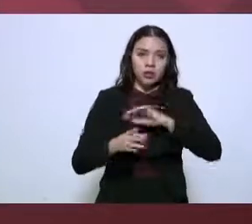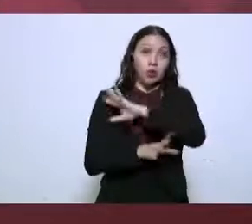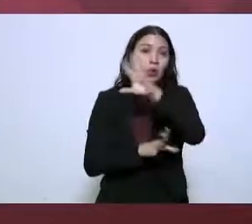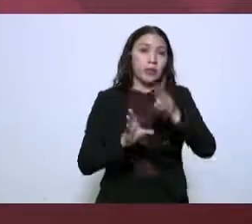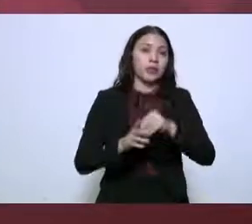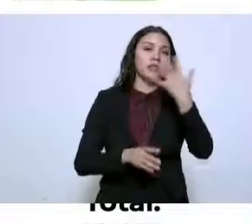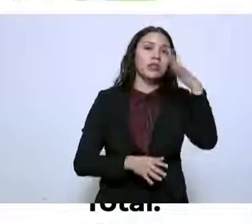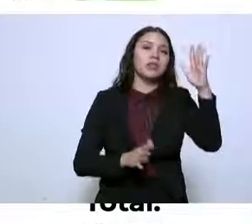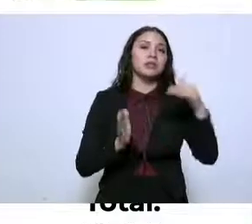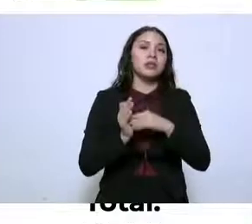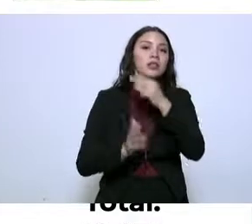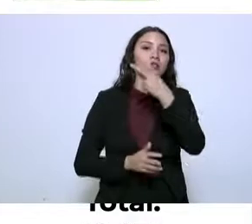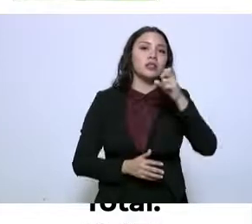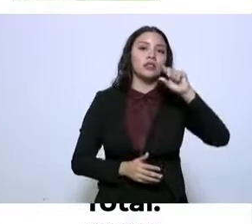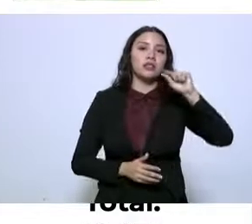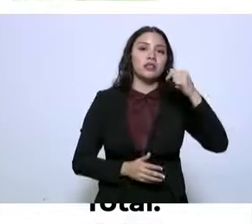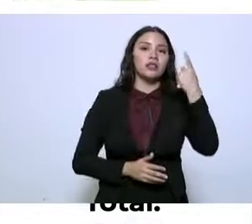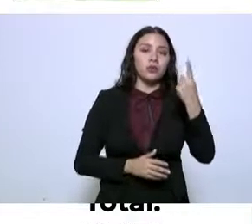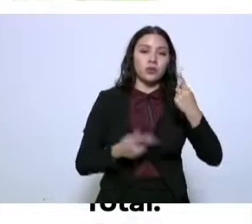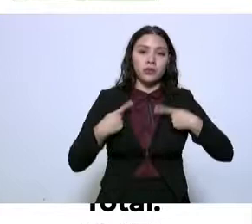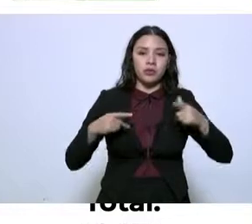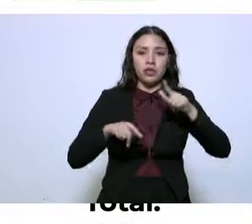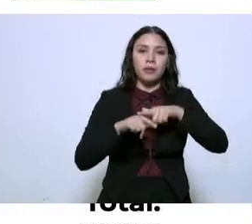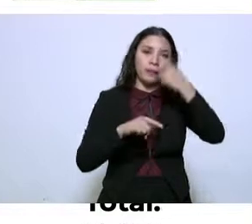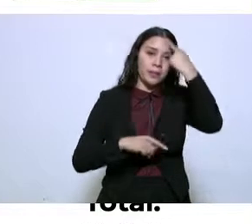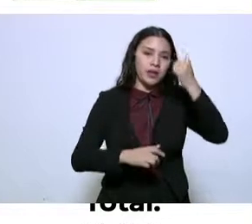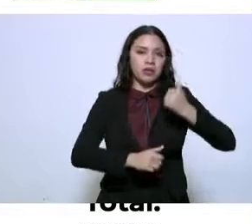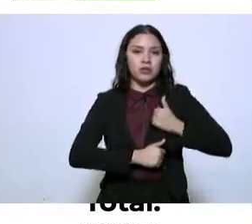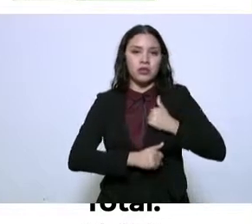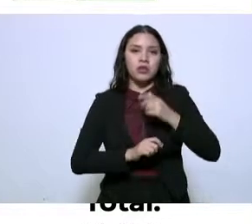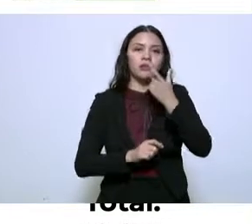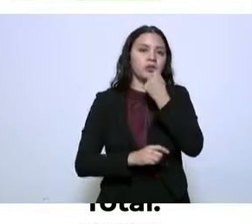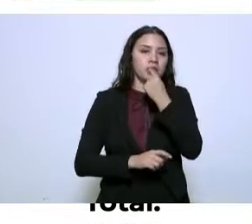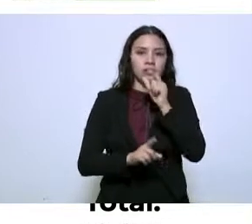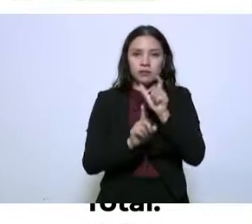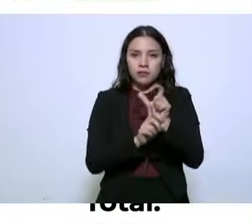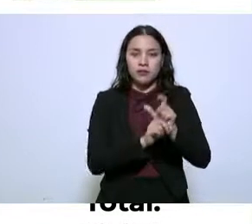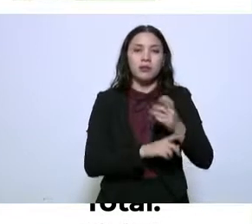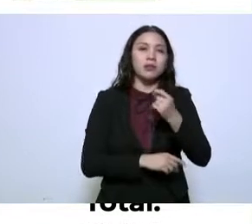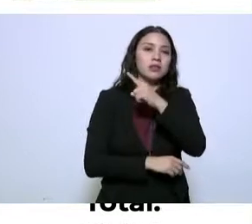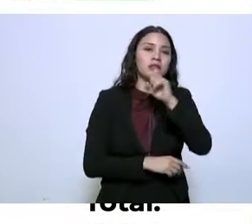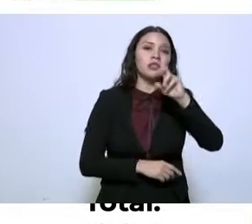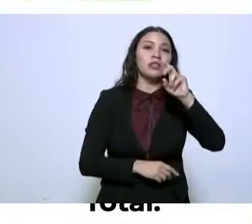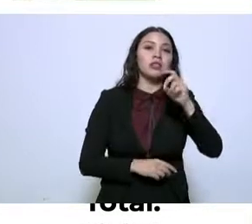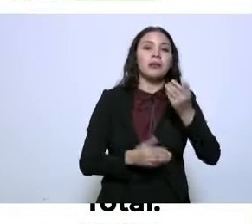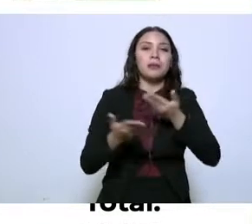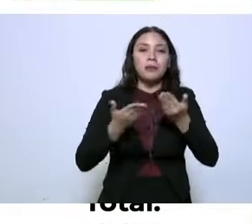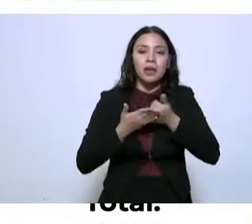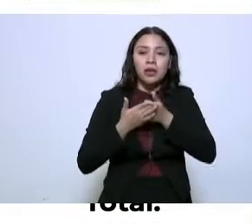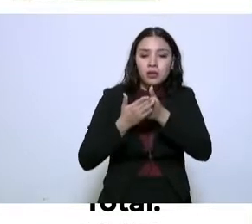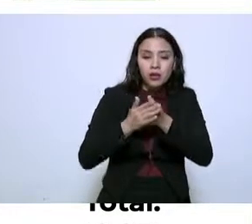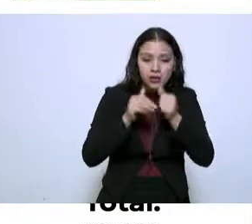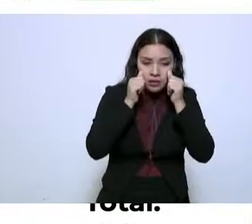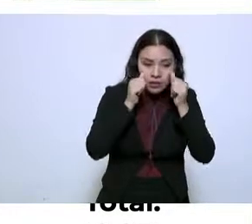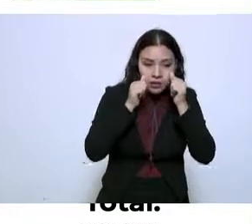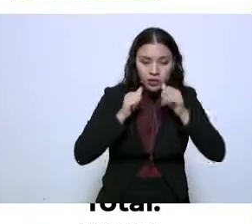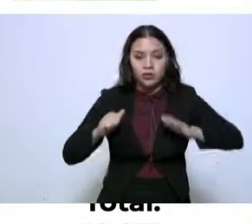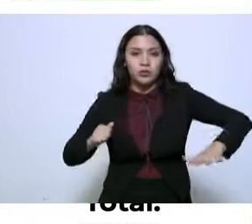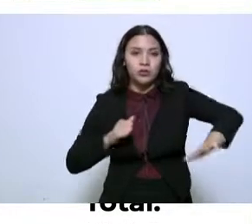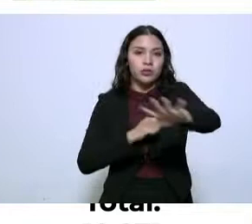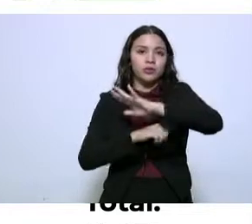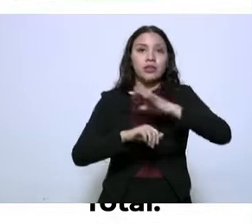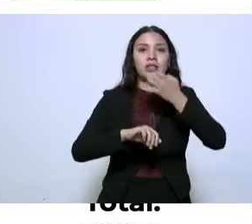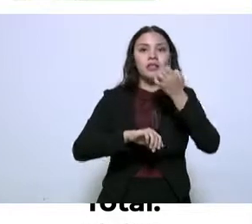de 10 mil 271 elementos. Tenemos 130 servicios desplegados que cubren todo el